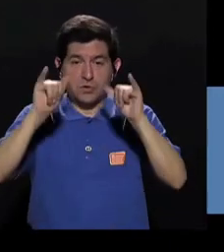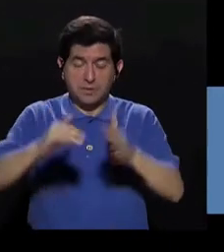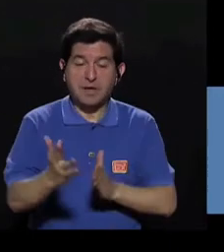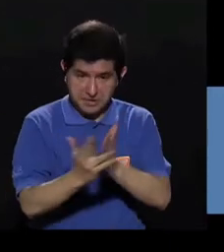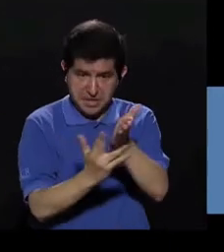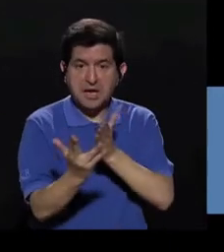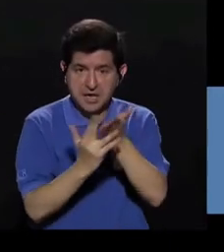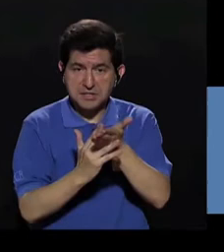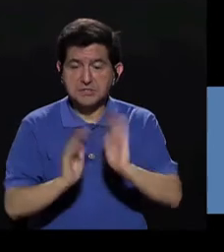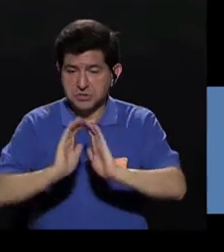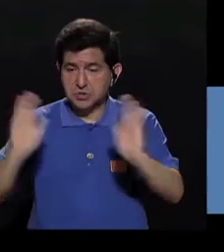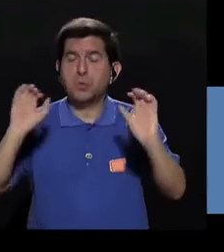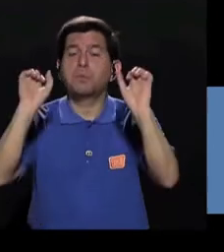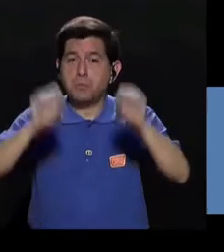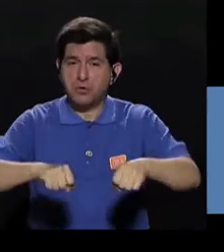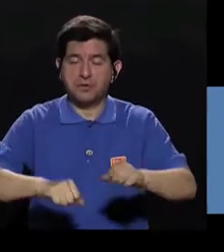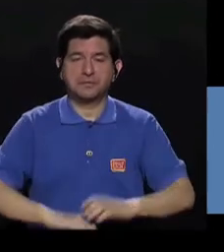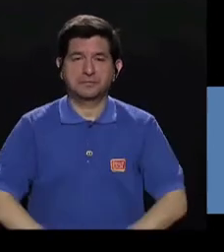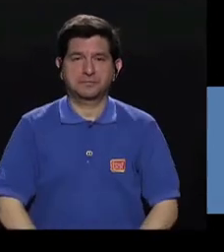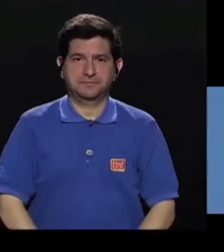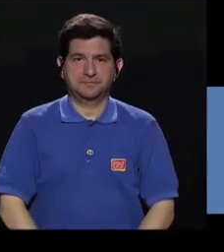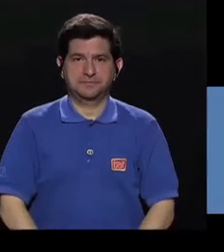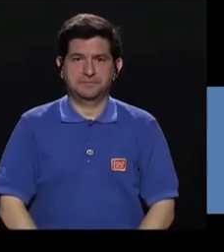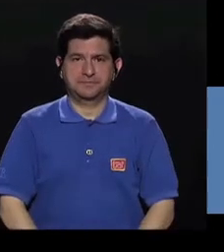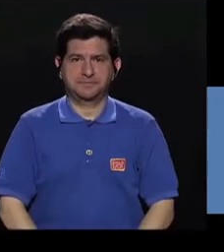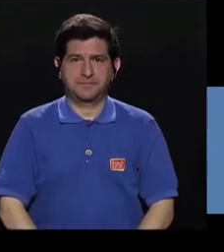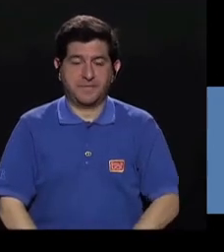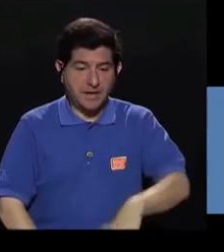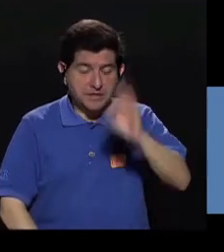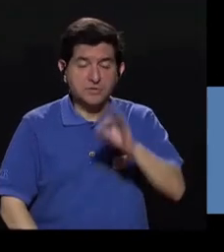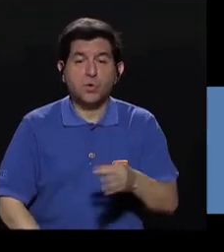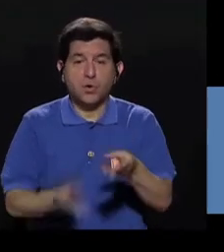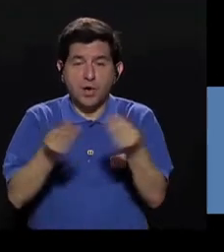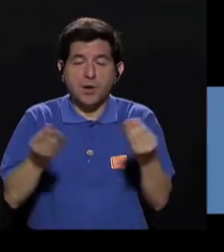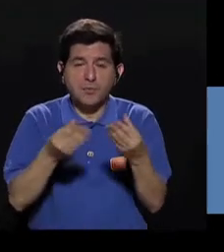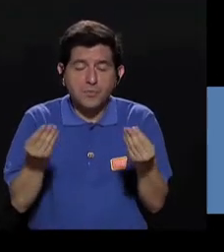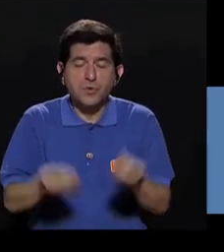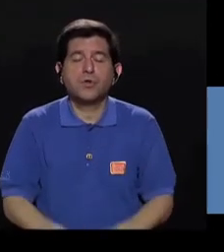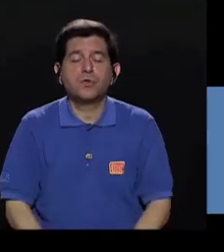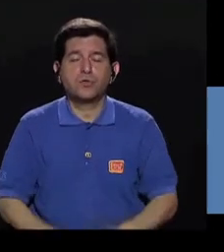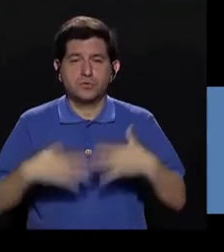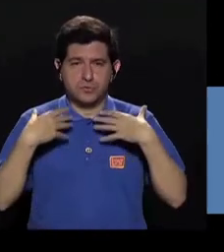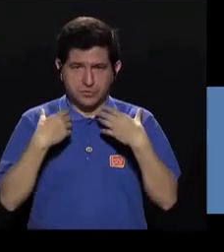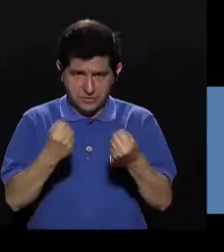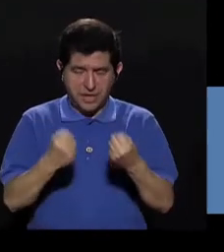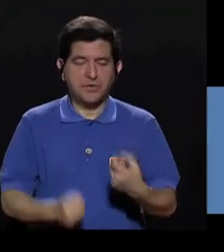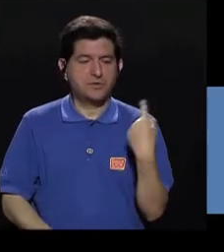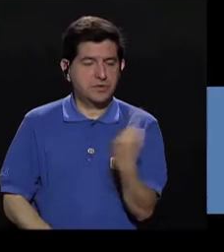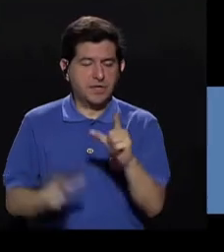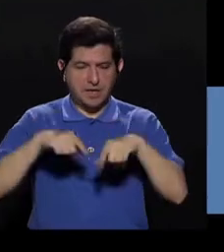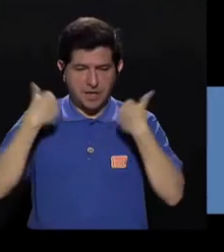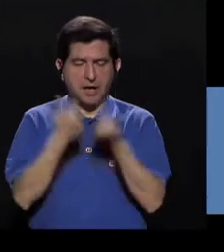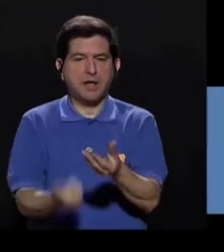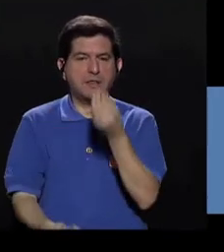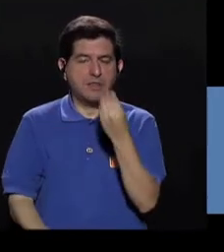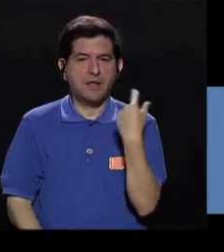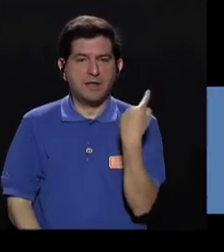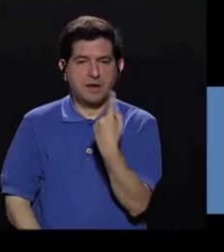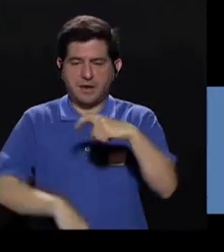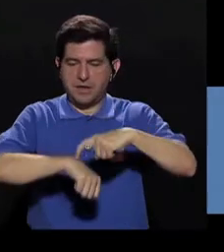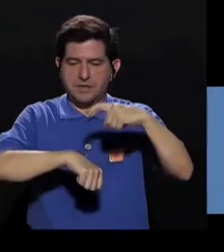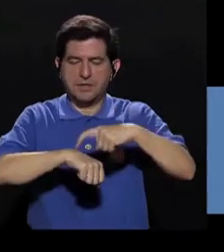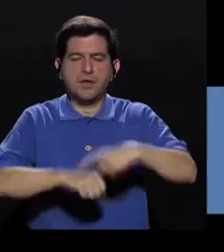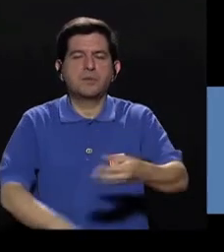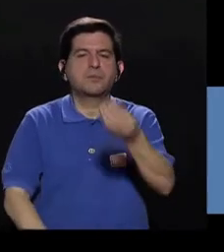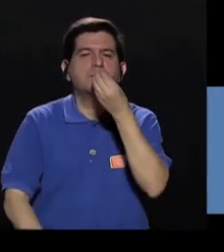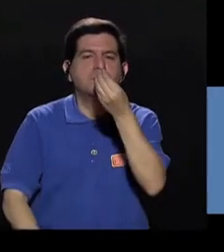manténgalos disponibles para su hijo o hija. Elija productos saludables de cada grupo de alimentos para cada una de